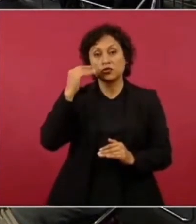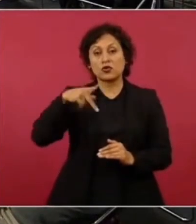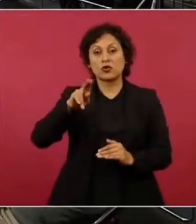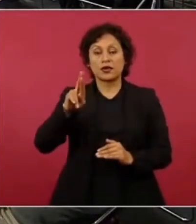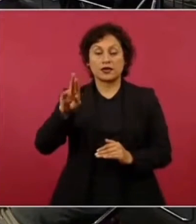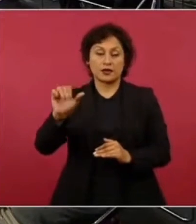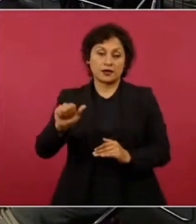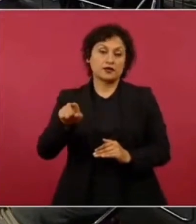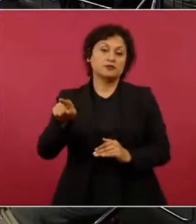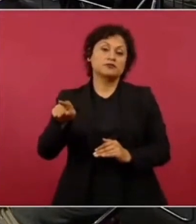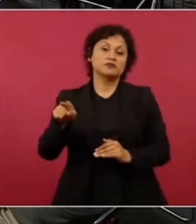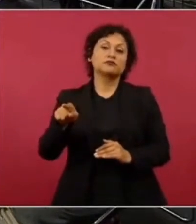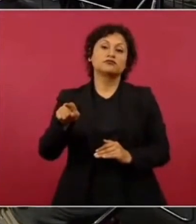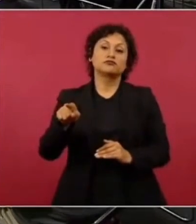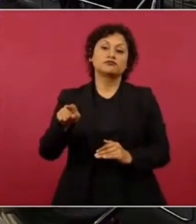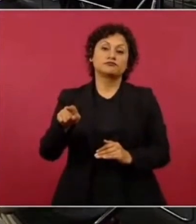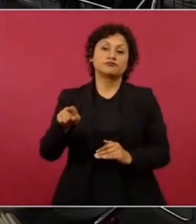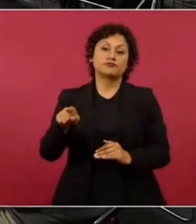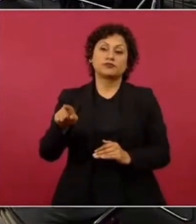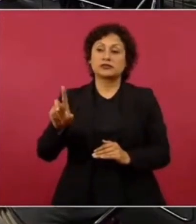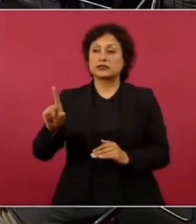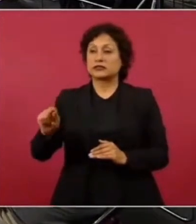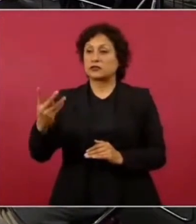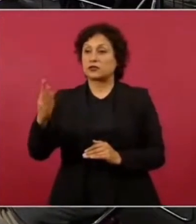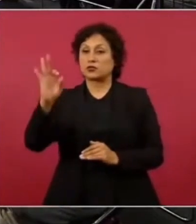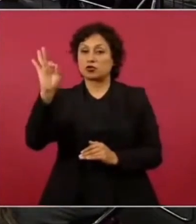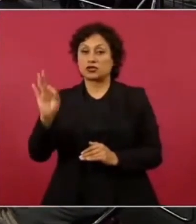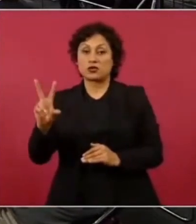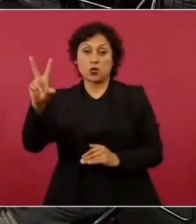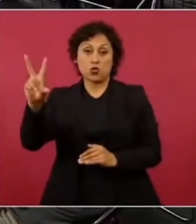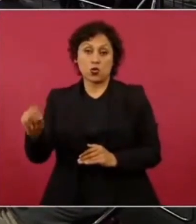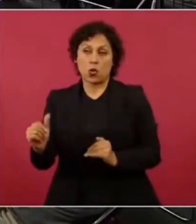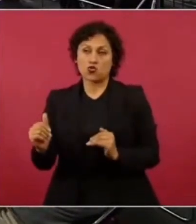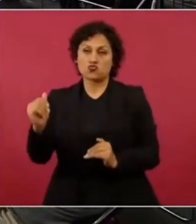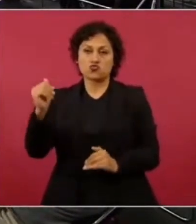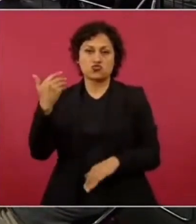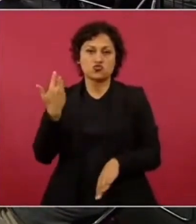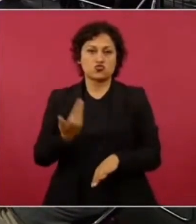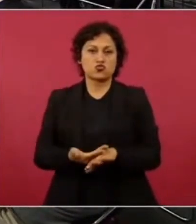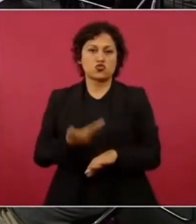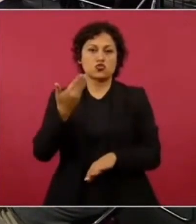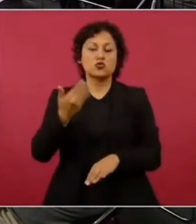de aprobación obviamente con una desaprobación muy alta del 74% Vamos para que les quede claro